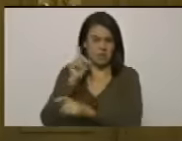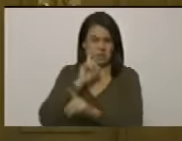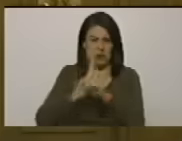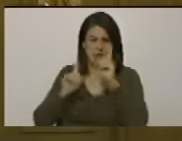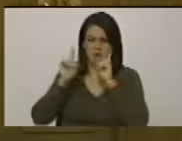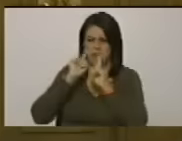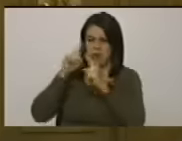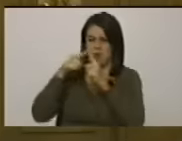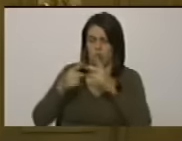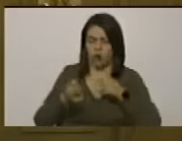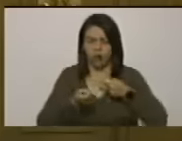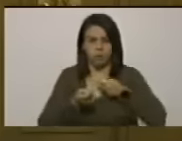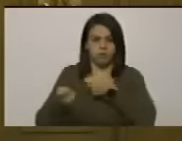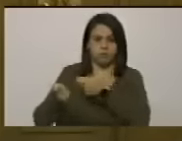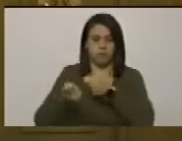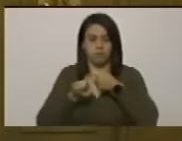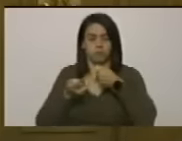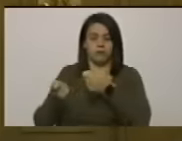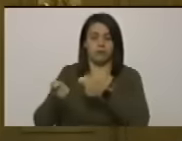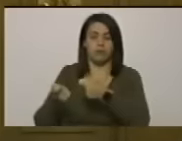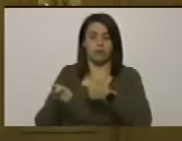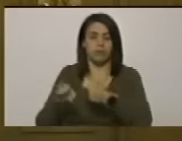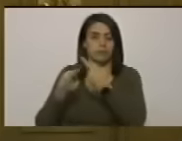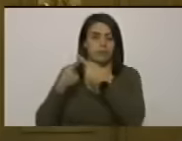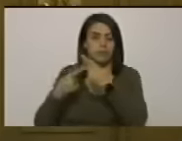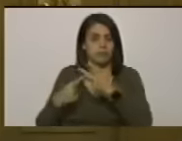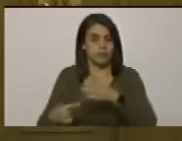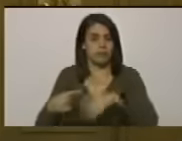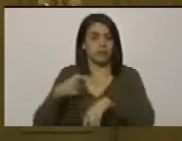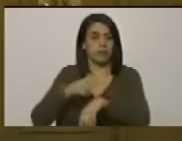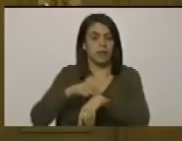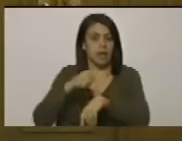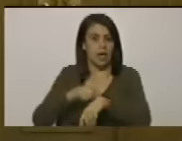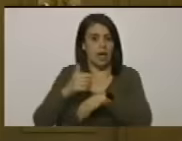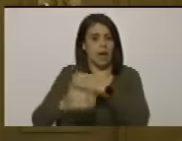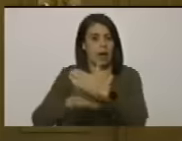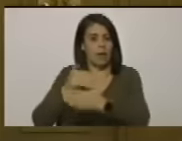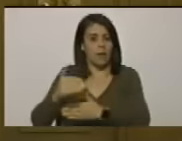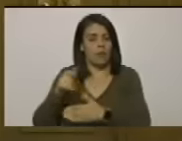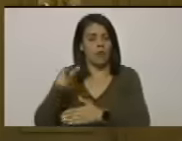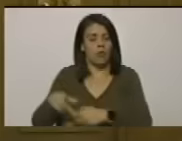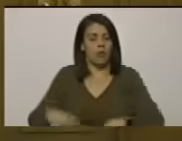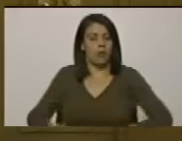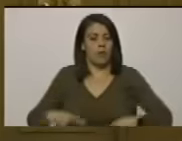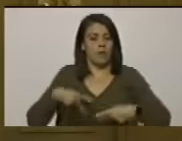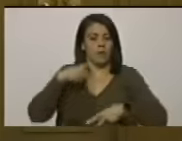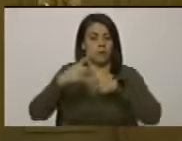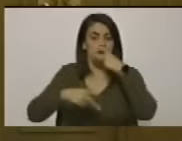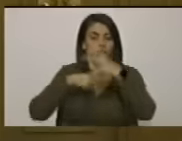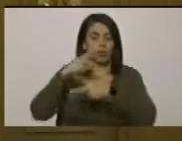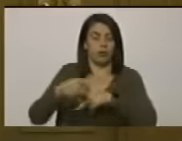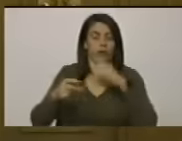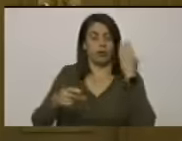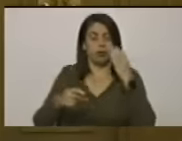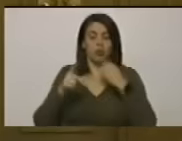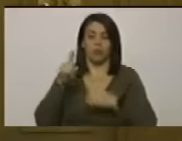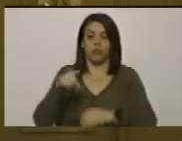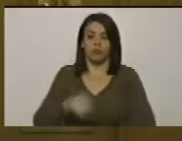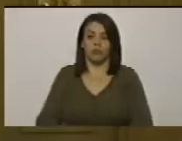atacada en diferentes momentos de la vida política de Colombia